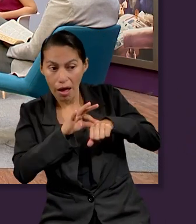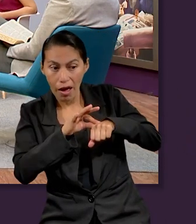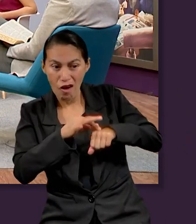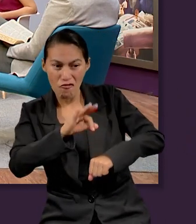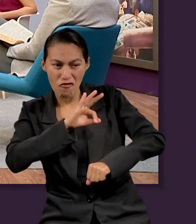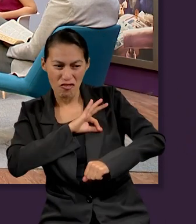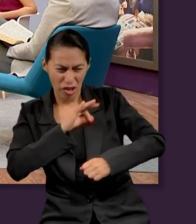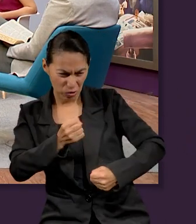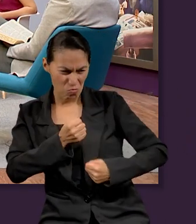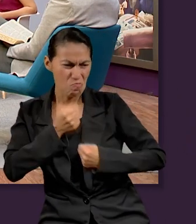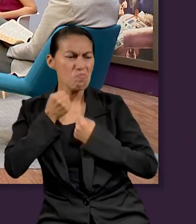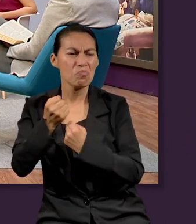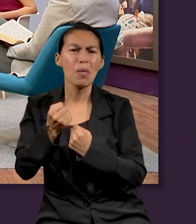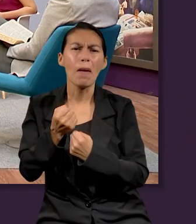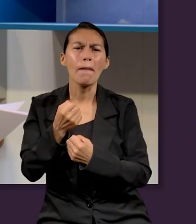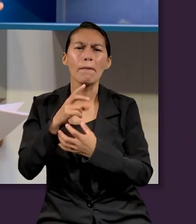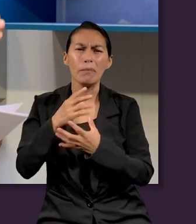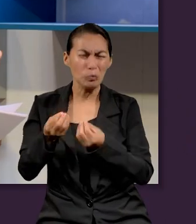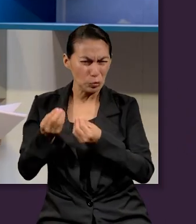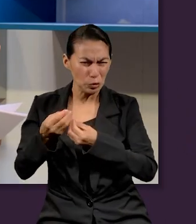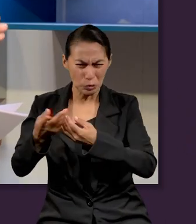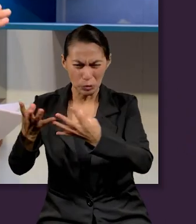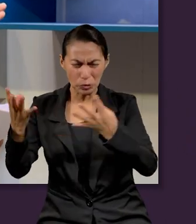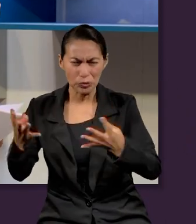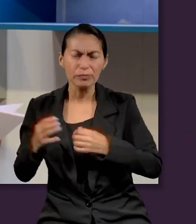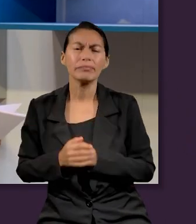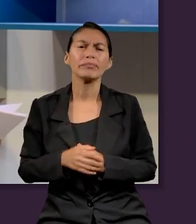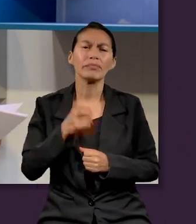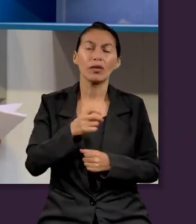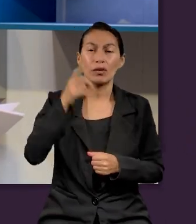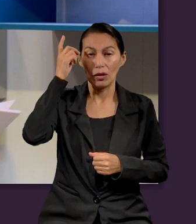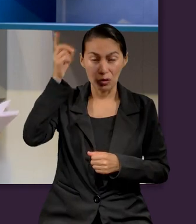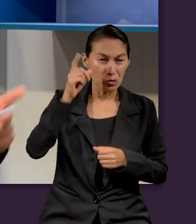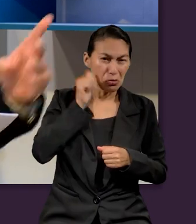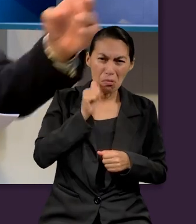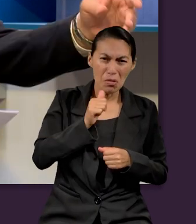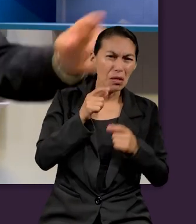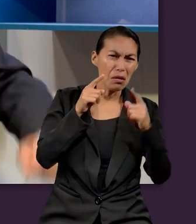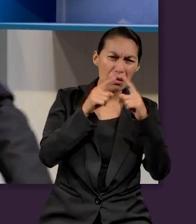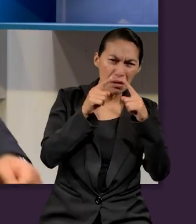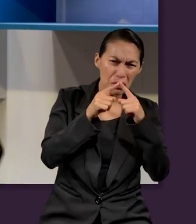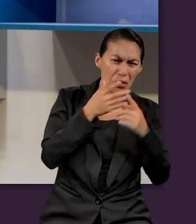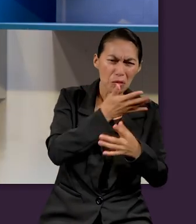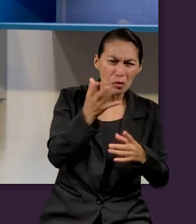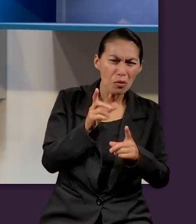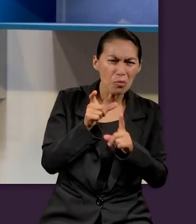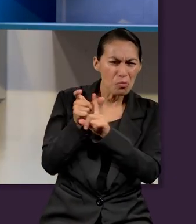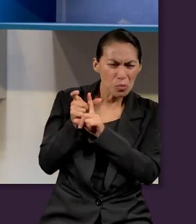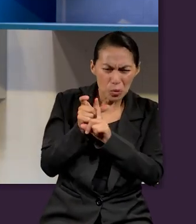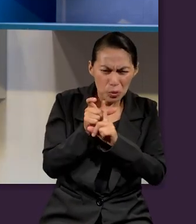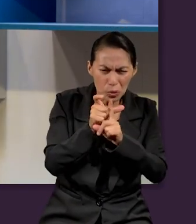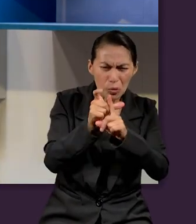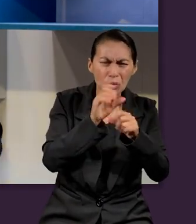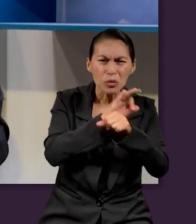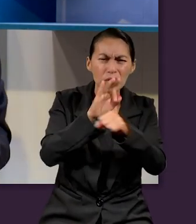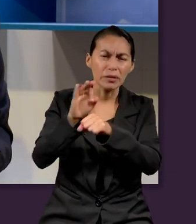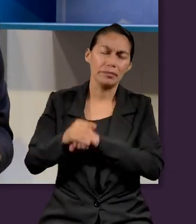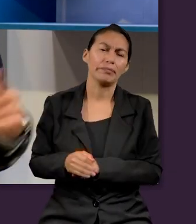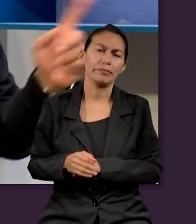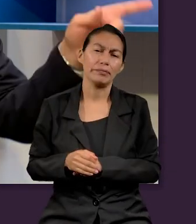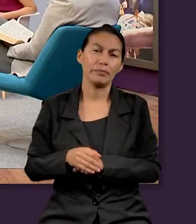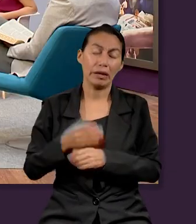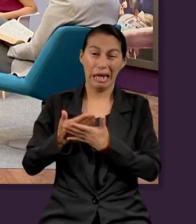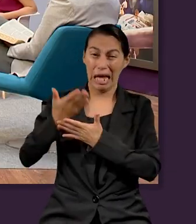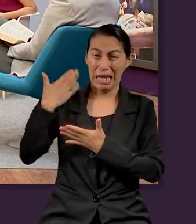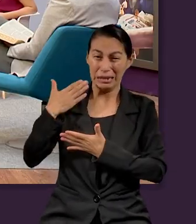el Señor sostuvo a su iglesia. Y la sustentó durante todo ese periodo de tiempo, Valeria. El tiempo que se nos viene encima es